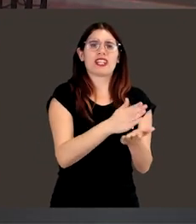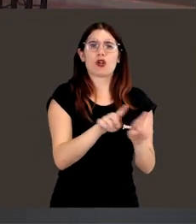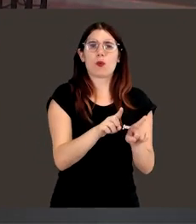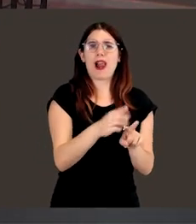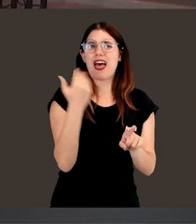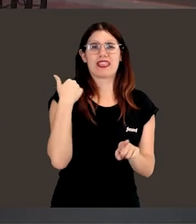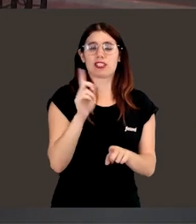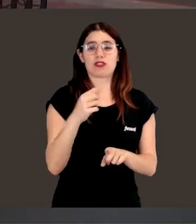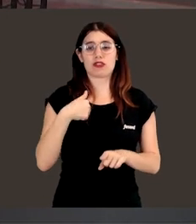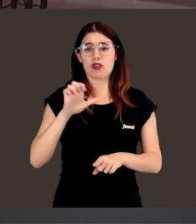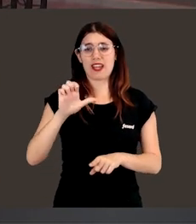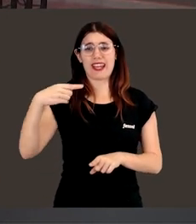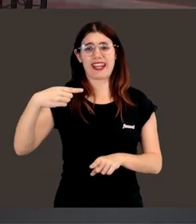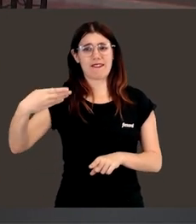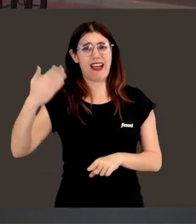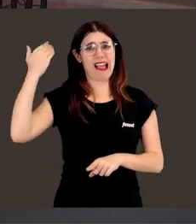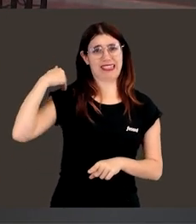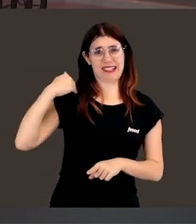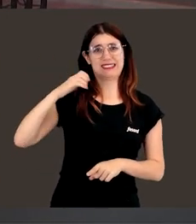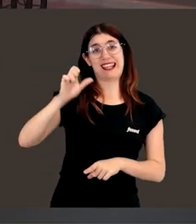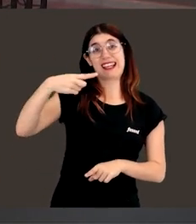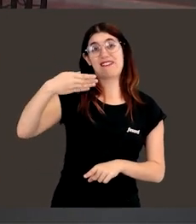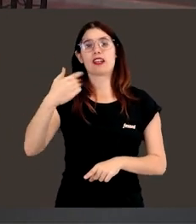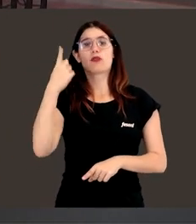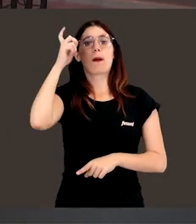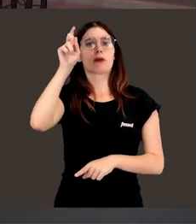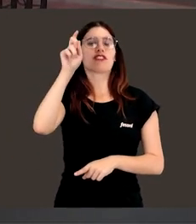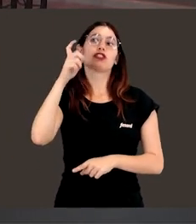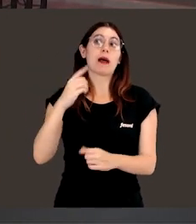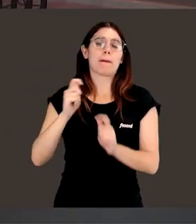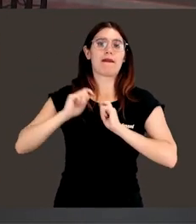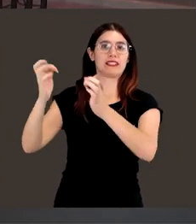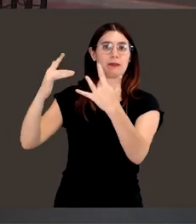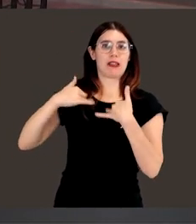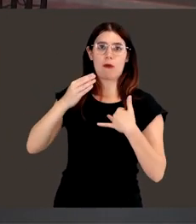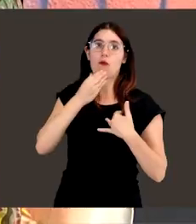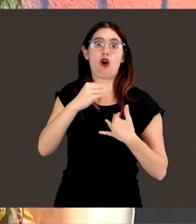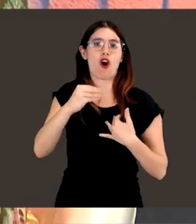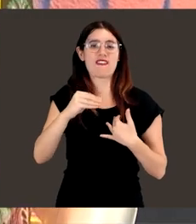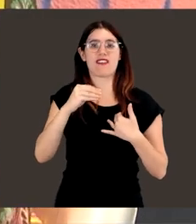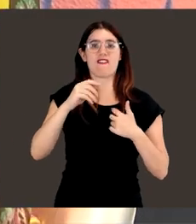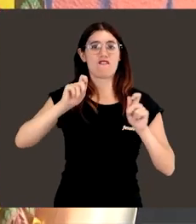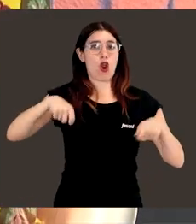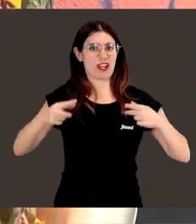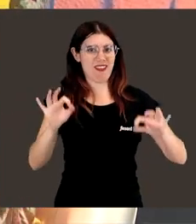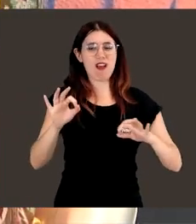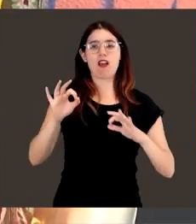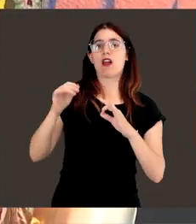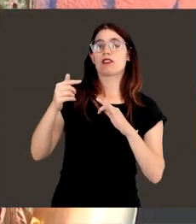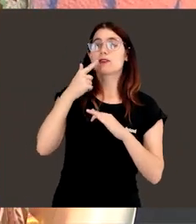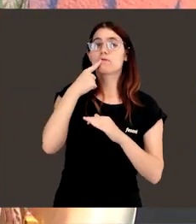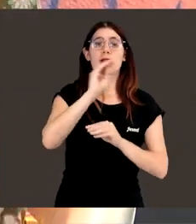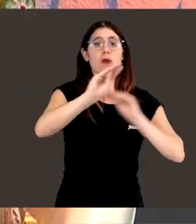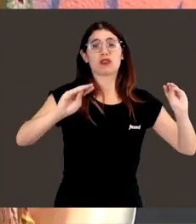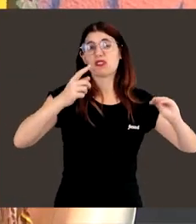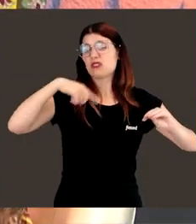en EGB en aquel momento, ¿no? Y una profesora muy inspiradora que tenía, que era muy joven y profesora de biología, pues ella preguntó, no me